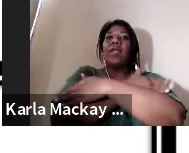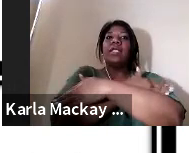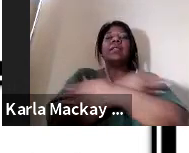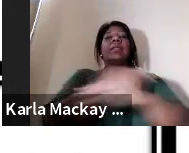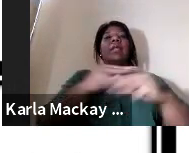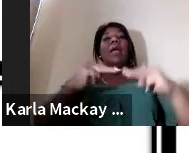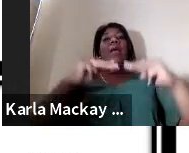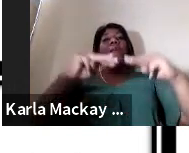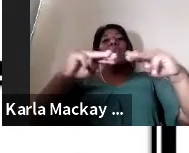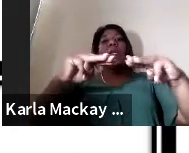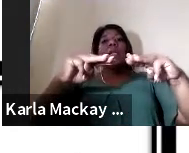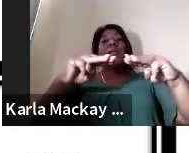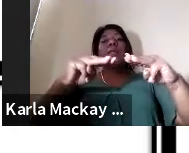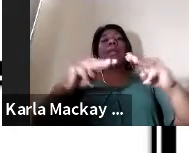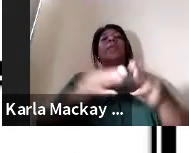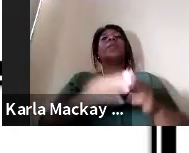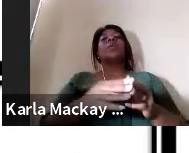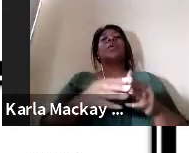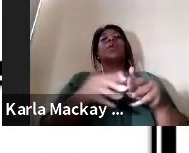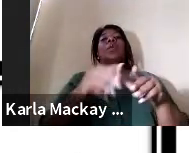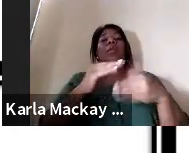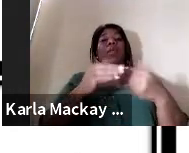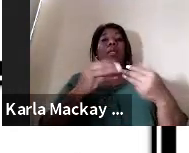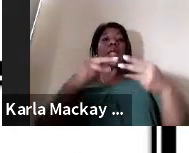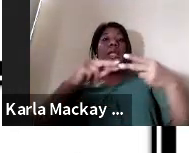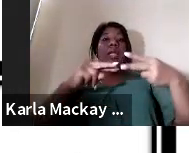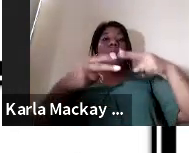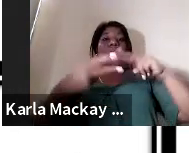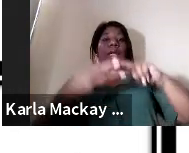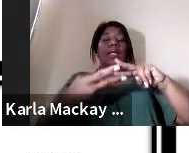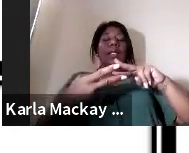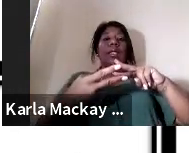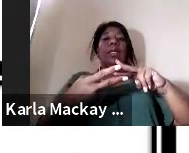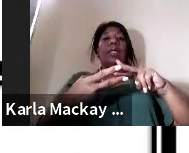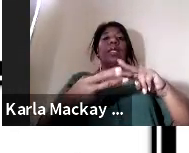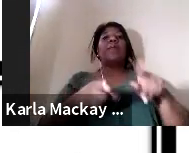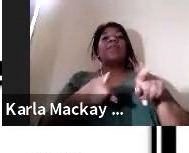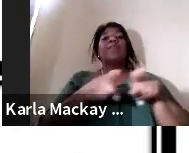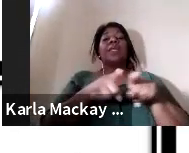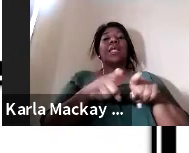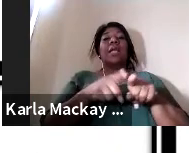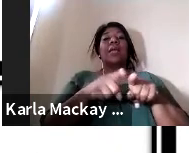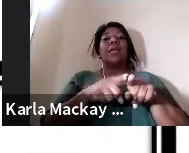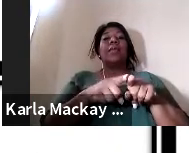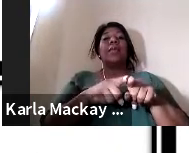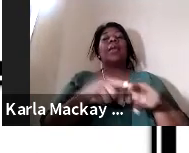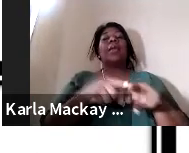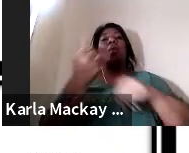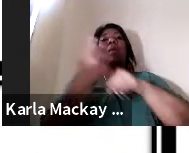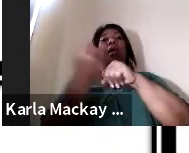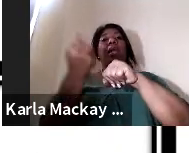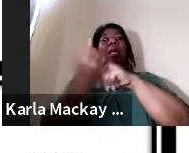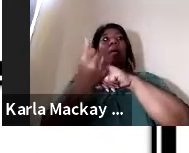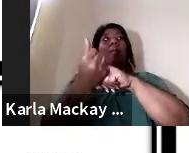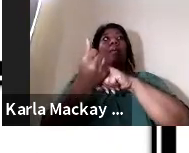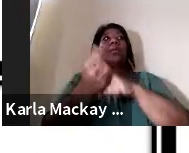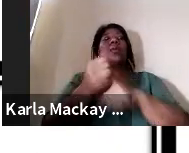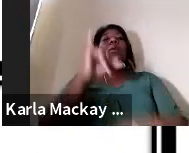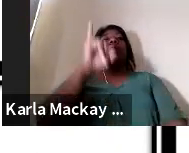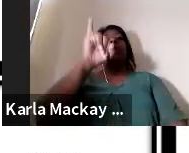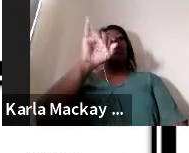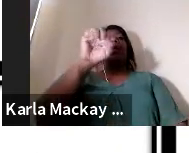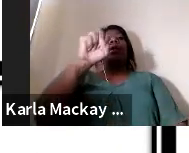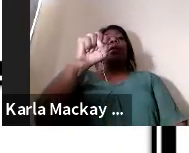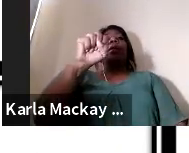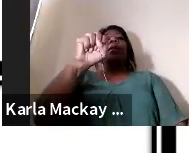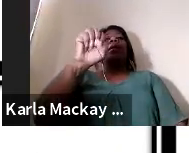implementación de todo este ejercicio que hemos desarrollado con el apoyo de Isai Universidad y Cero Presupuesto que es uno de los grandes